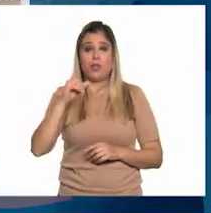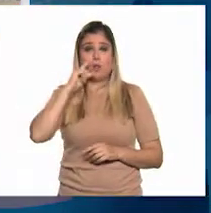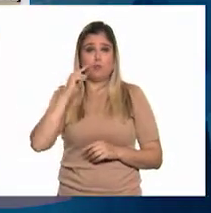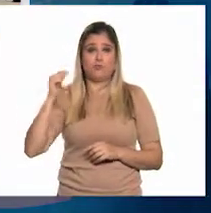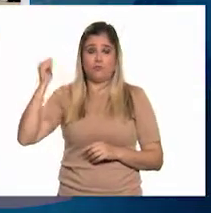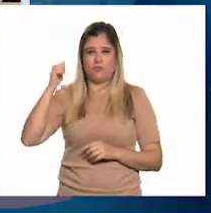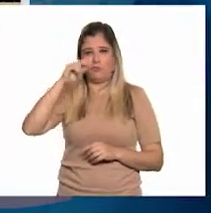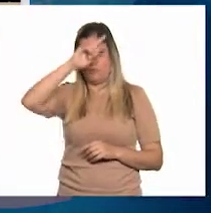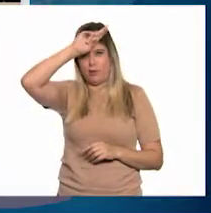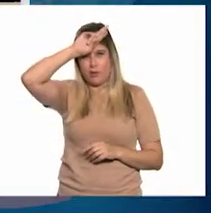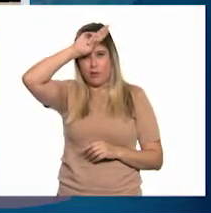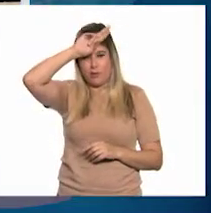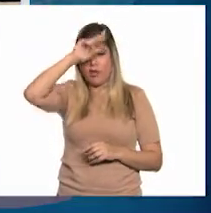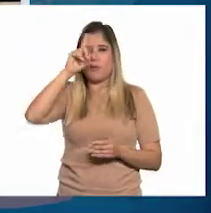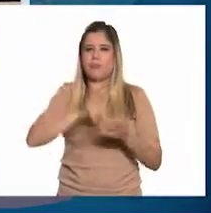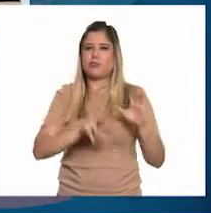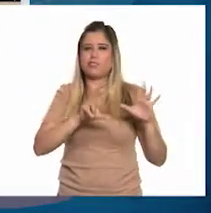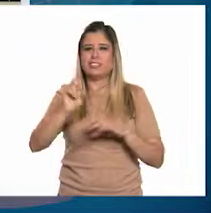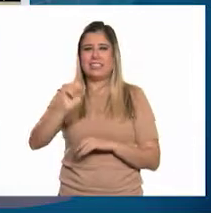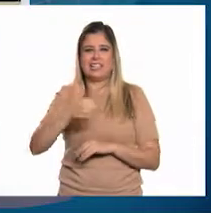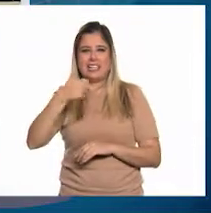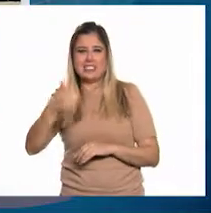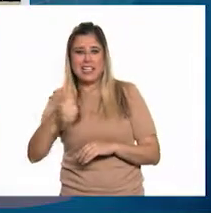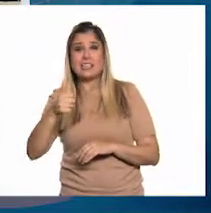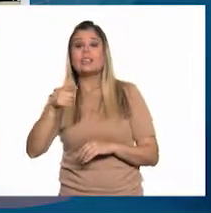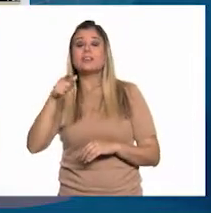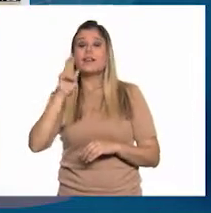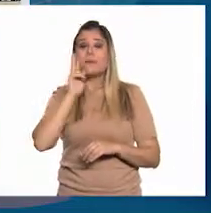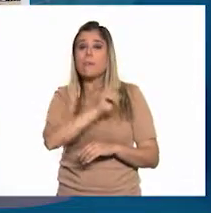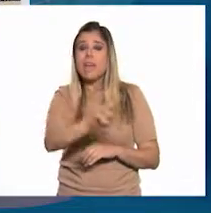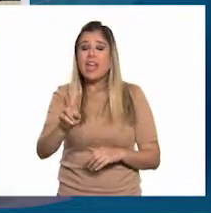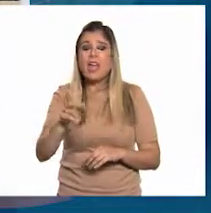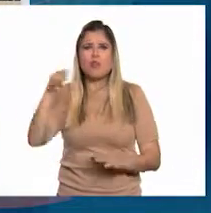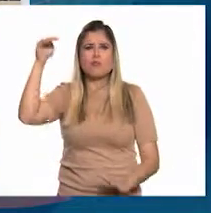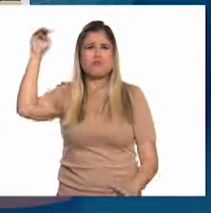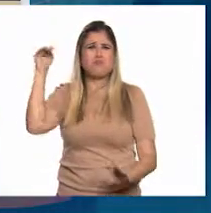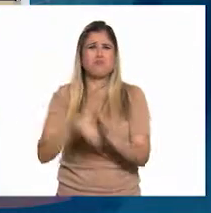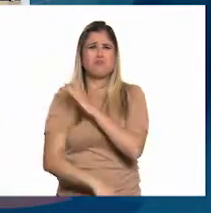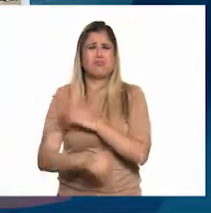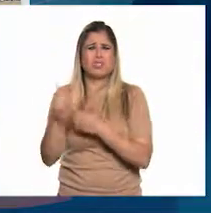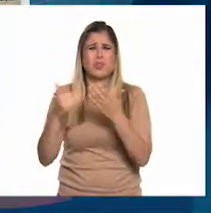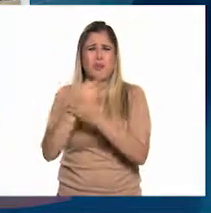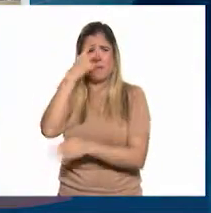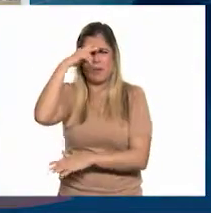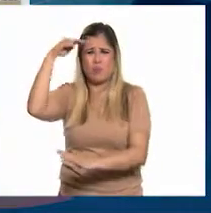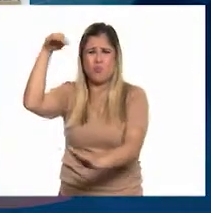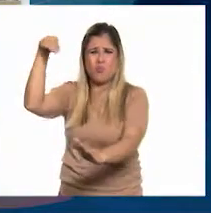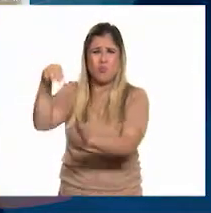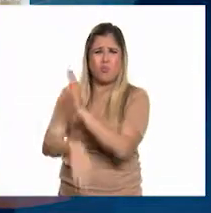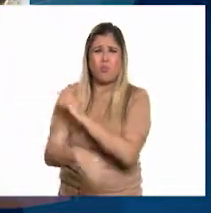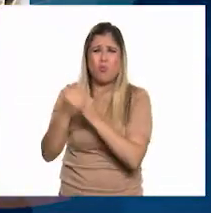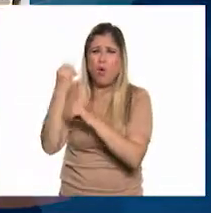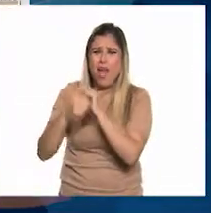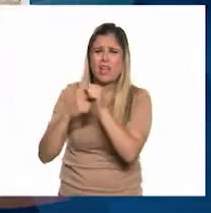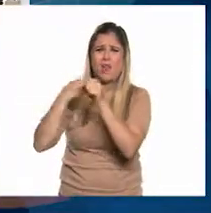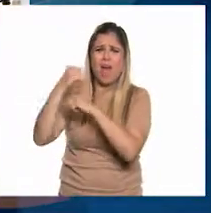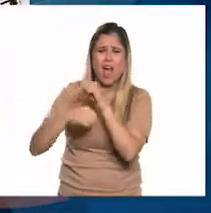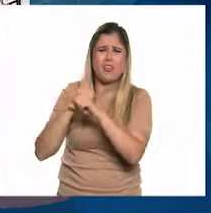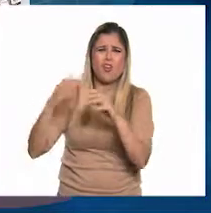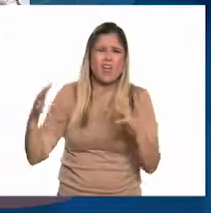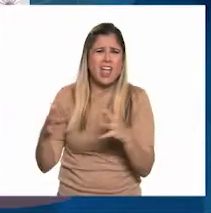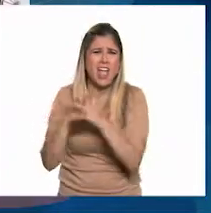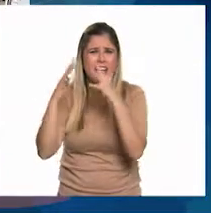llegó al poder en 1876, se encontró un país en bancarrota. Era lógico, después de tantos años de guerras,